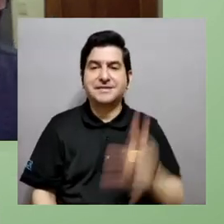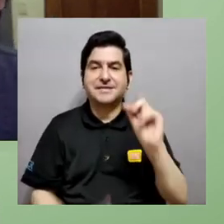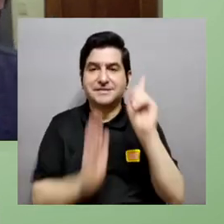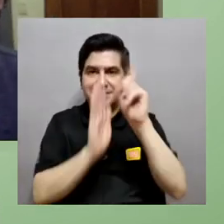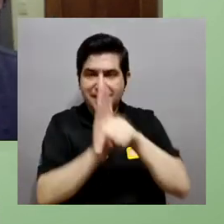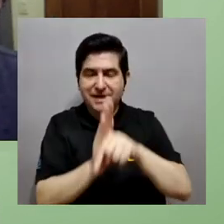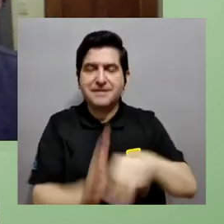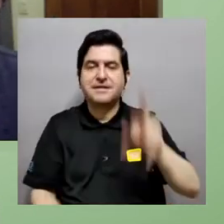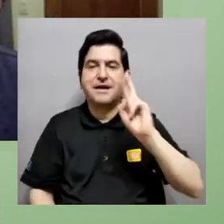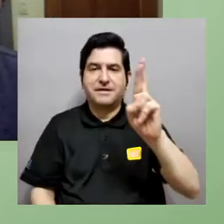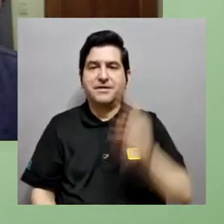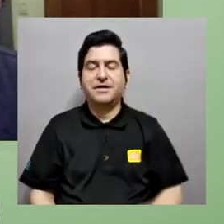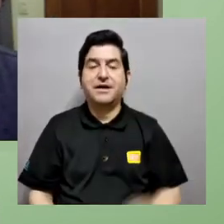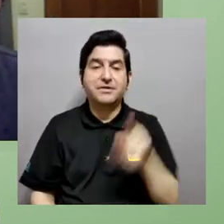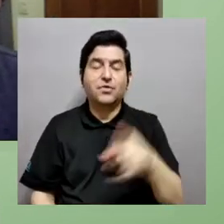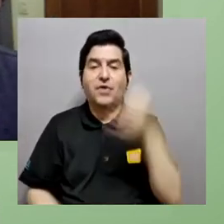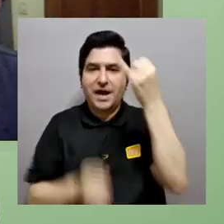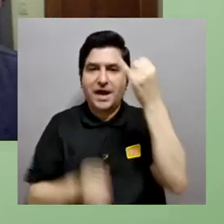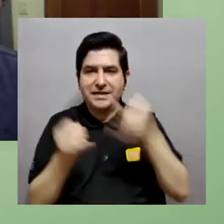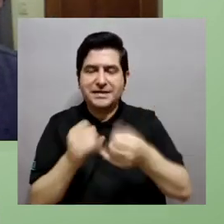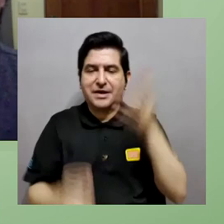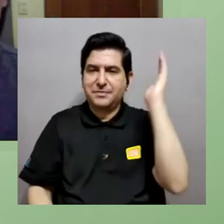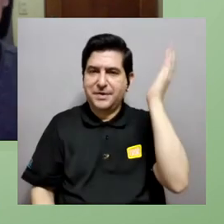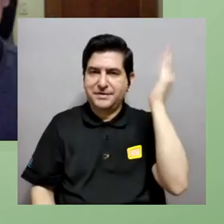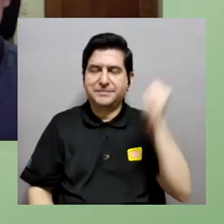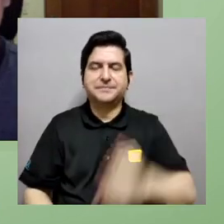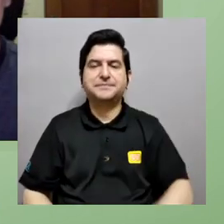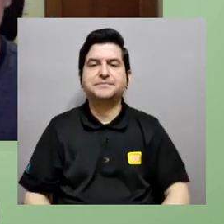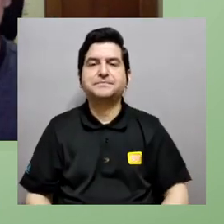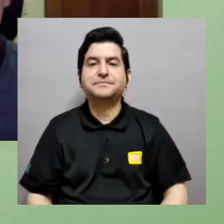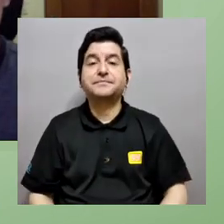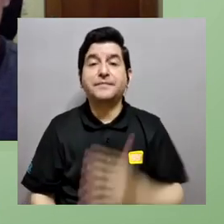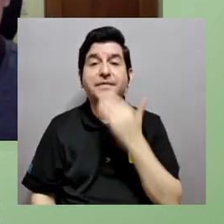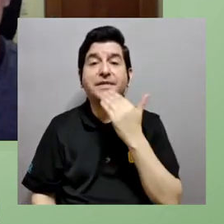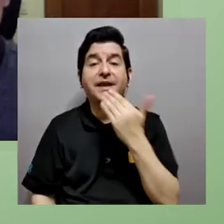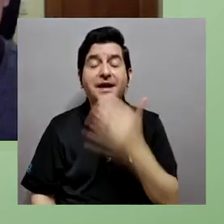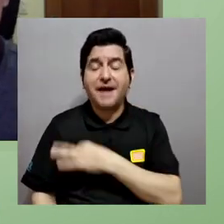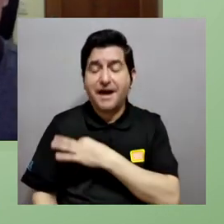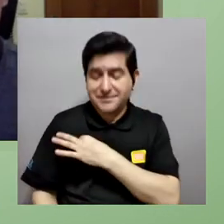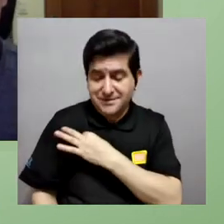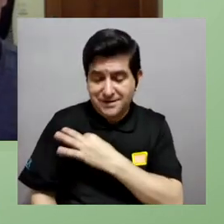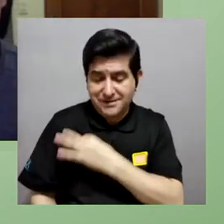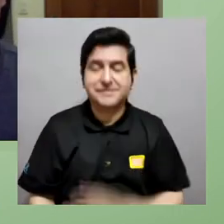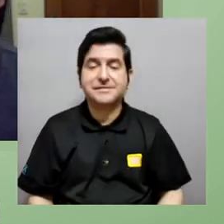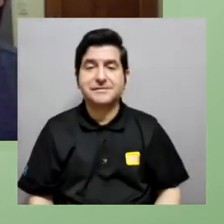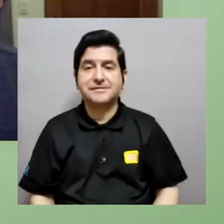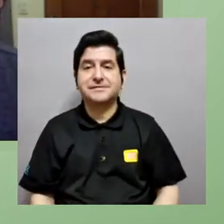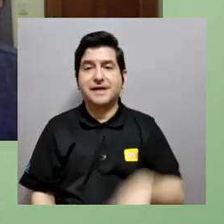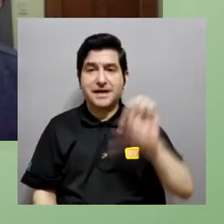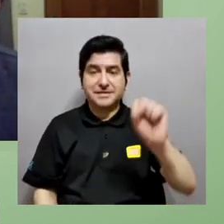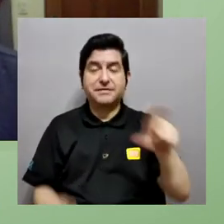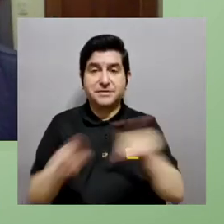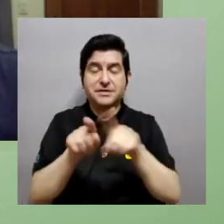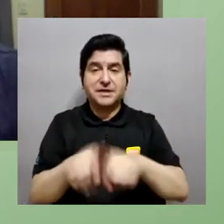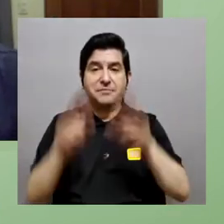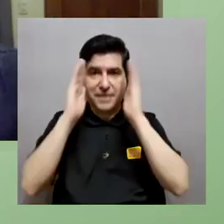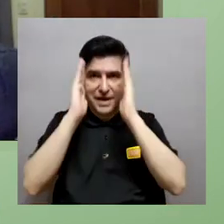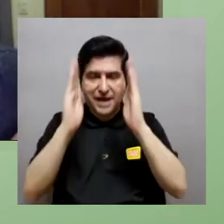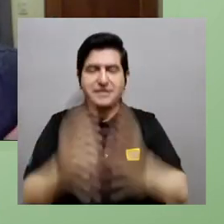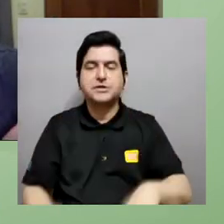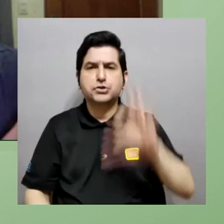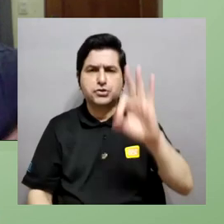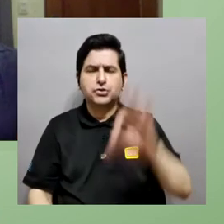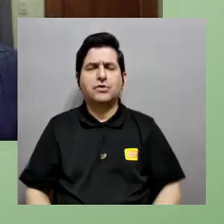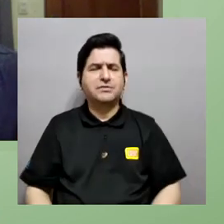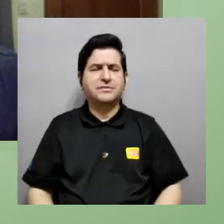gracias Ricardo gracias Federico 30 segundos a Ricardo para que nos haga un cierre de este conversatorio muchas gracias por la